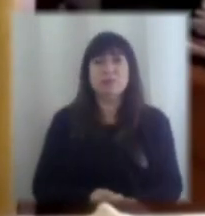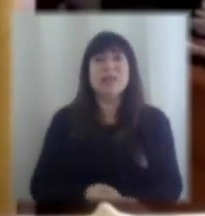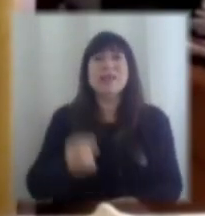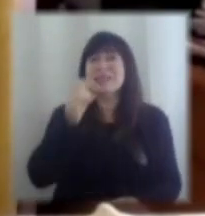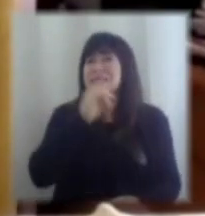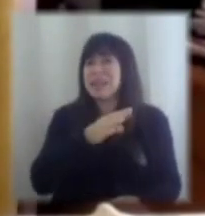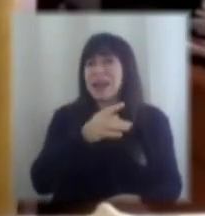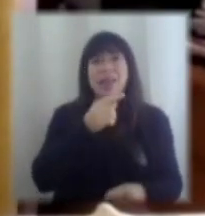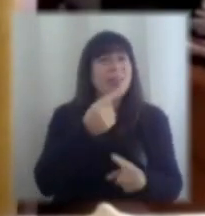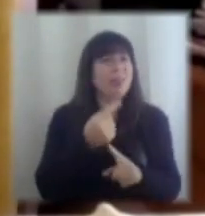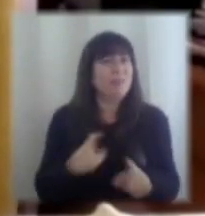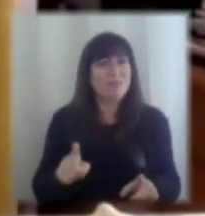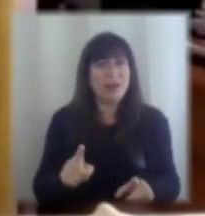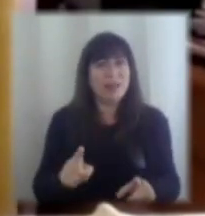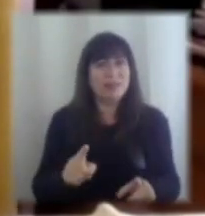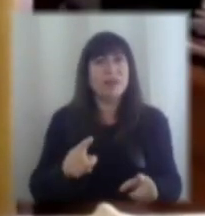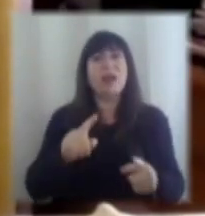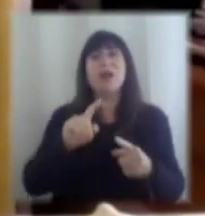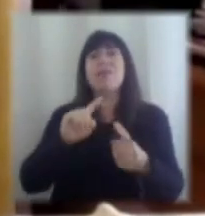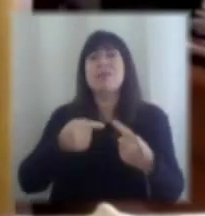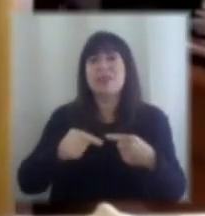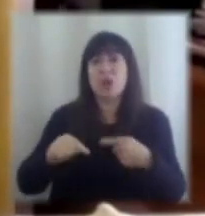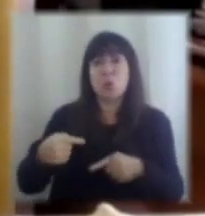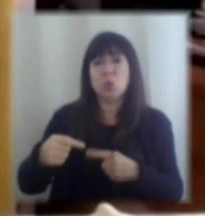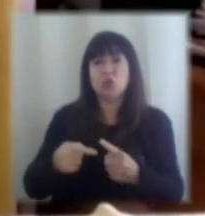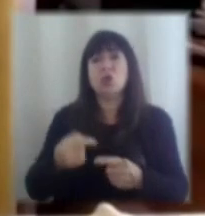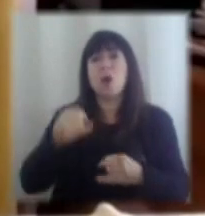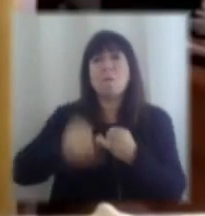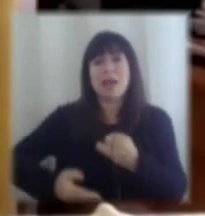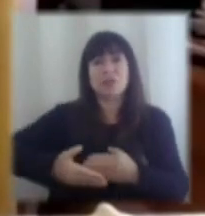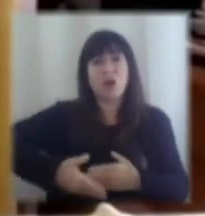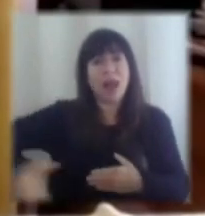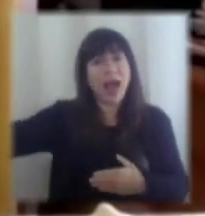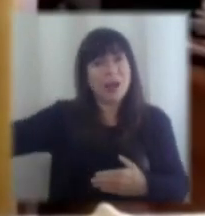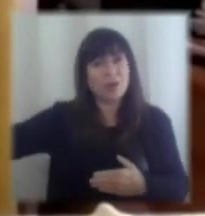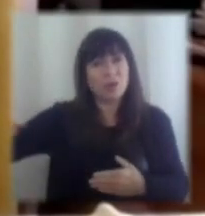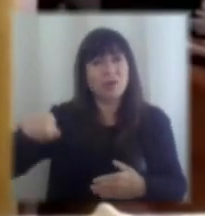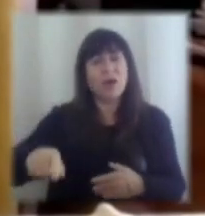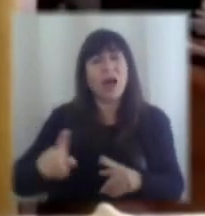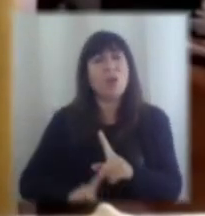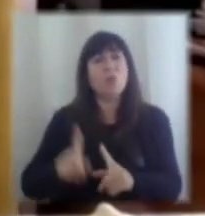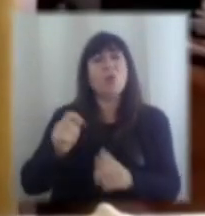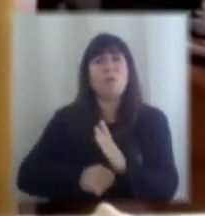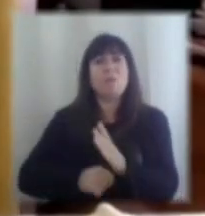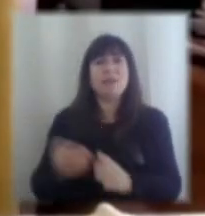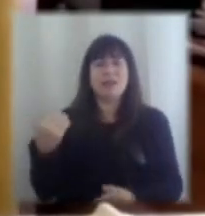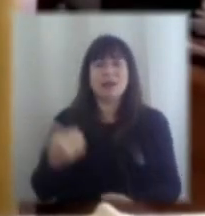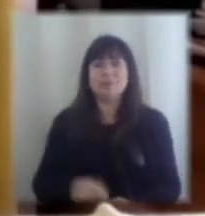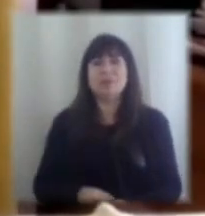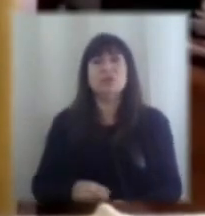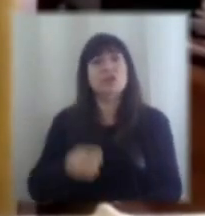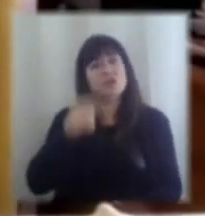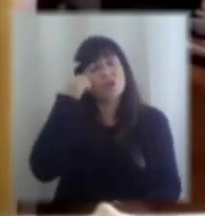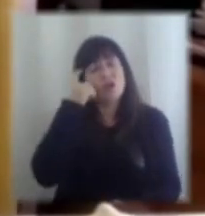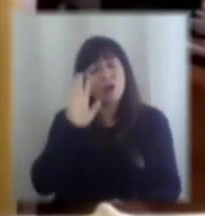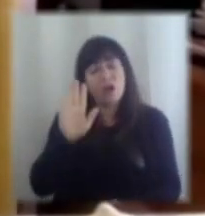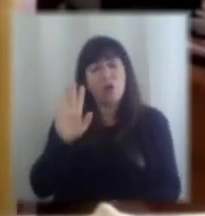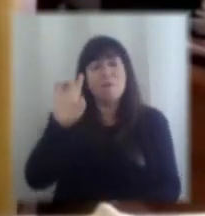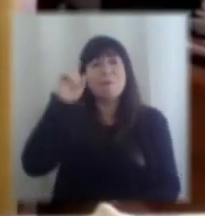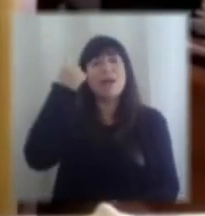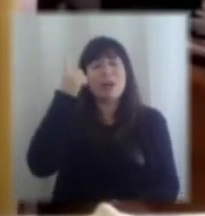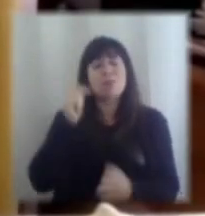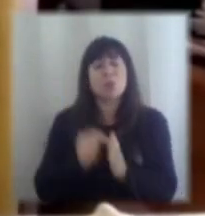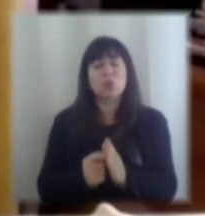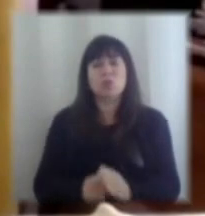al que esa discusión de más largo plazo estaba teniendo lugar hace algunos meses atrás. Creo que eso es el primer